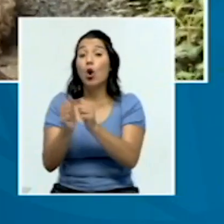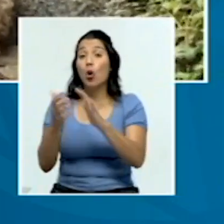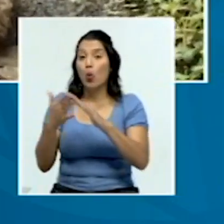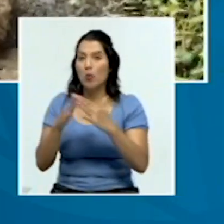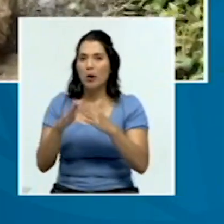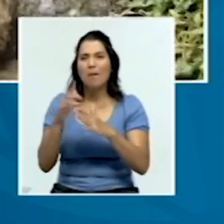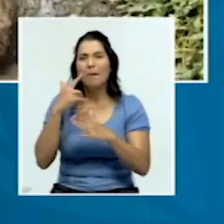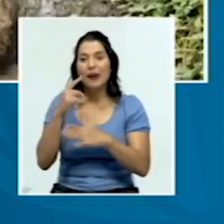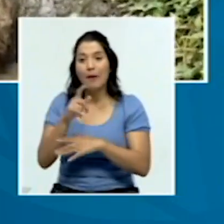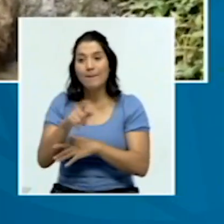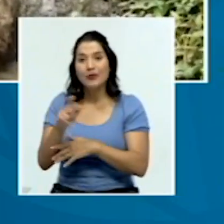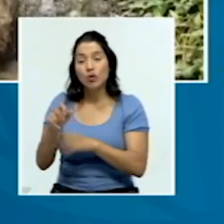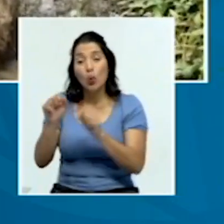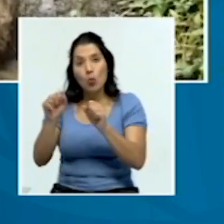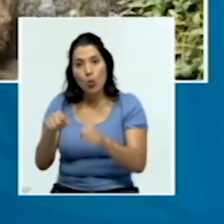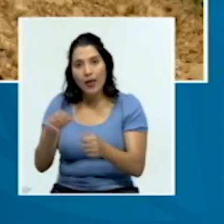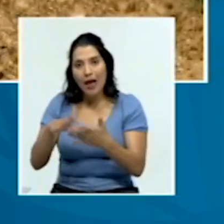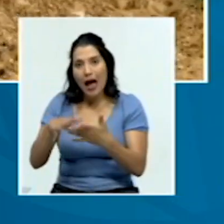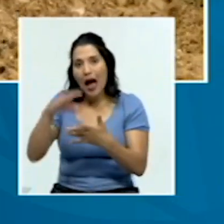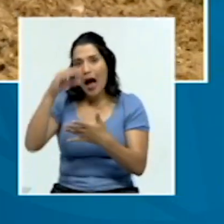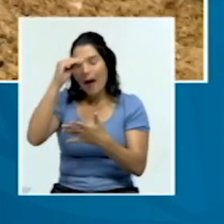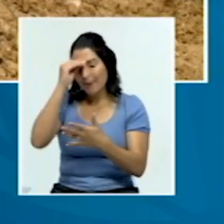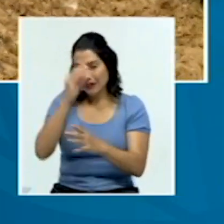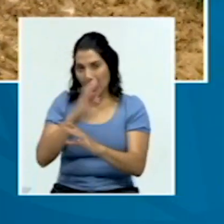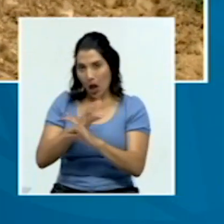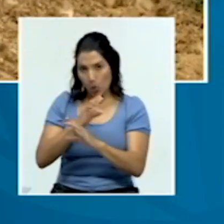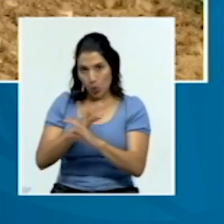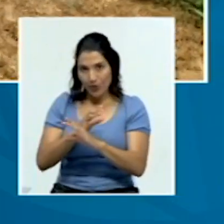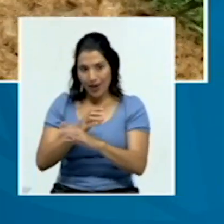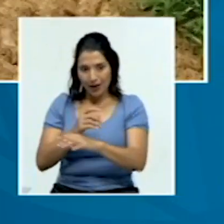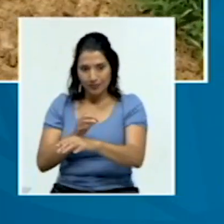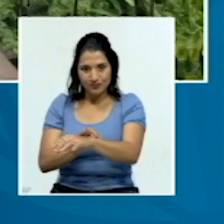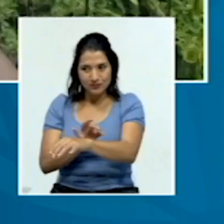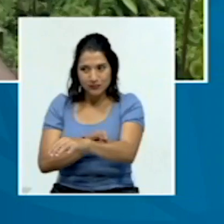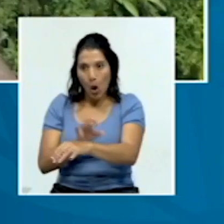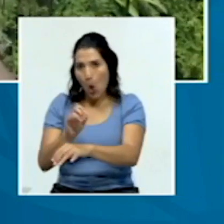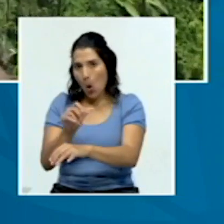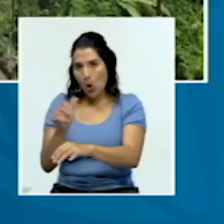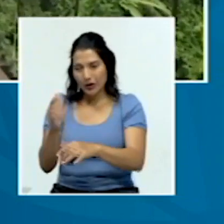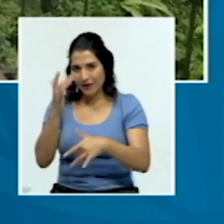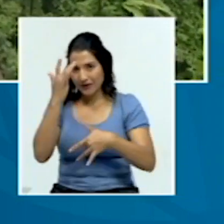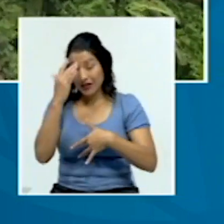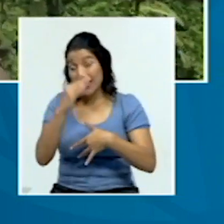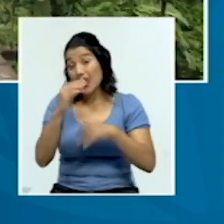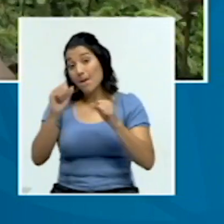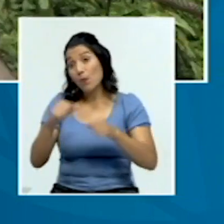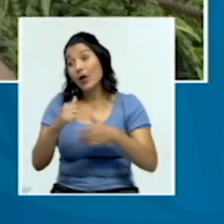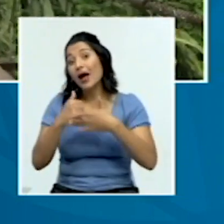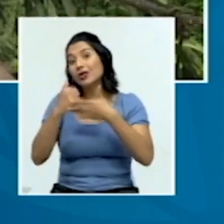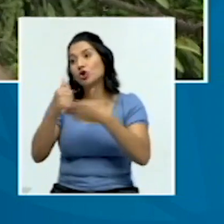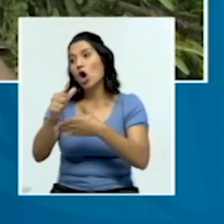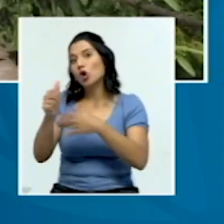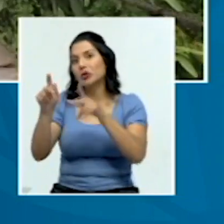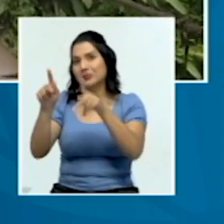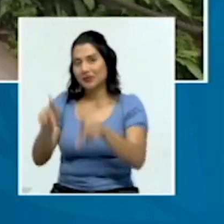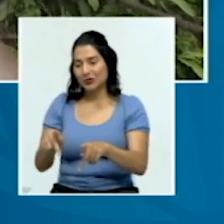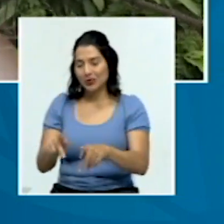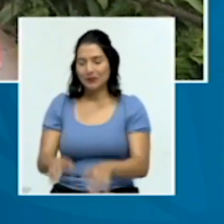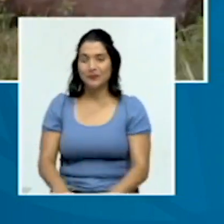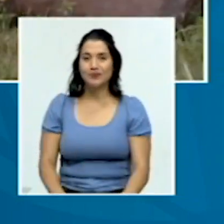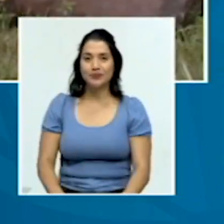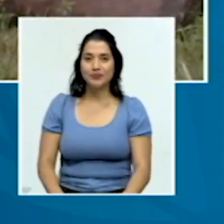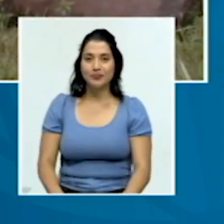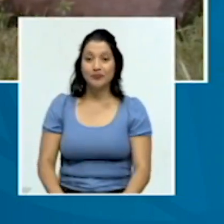para que las personas puedan aprender estas habilidades y puedan ayudar a las diferentes personas que así lo requieran.